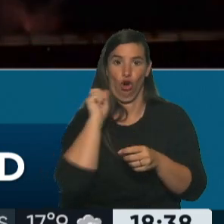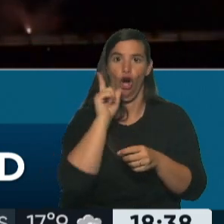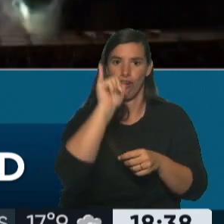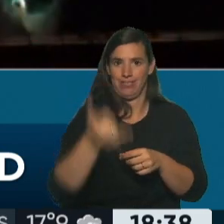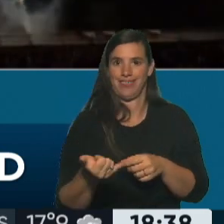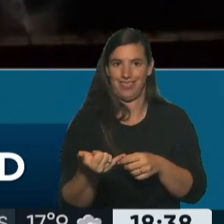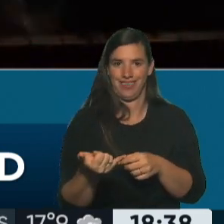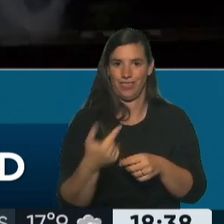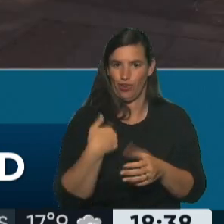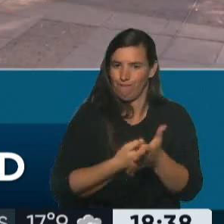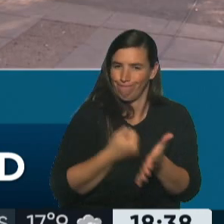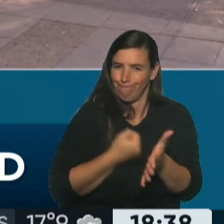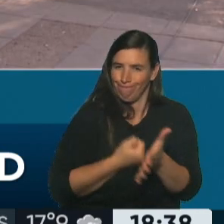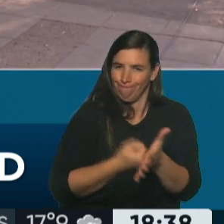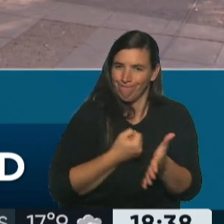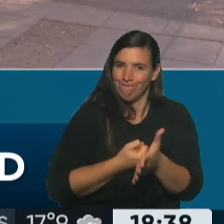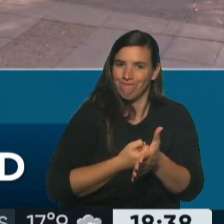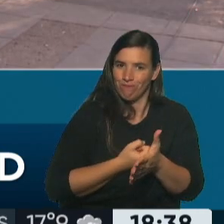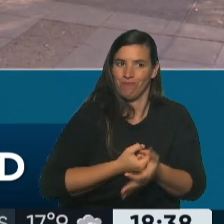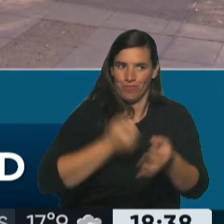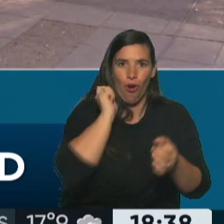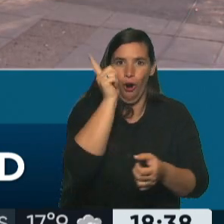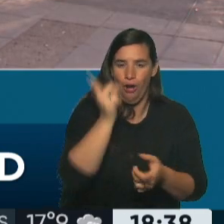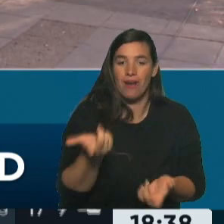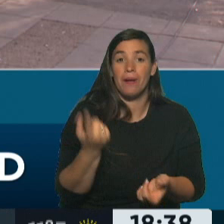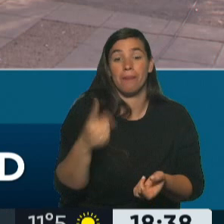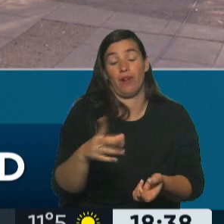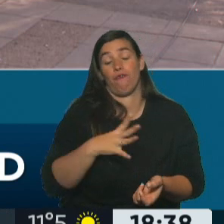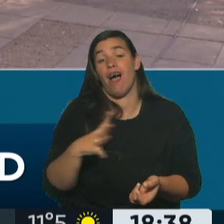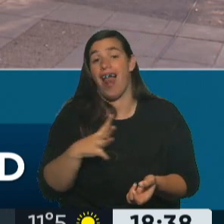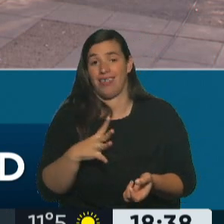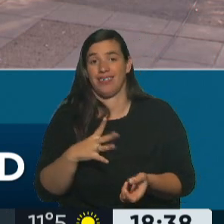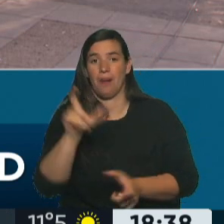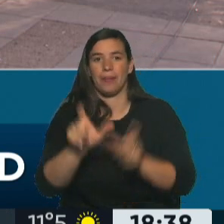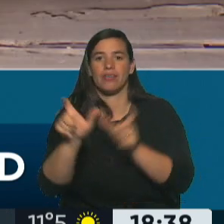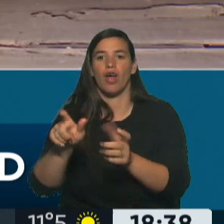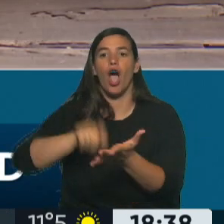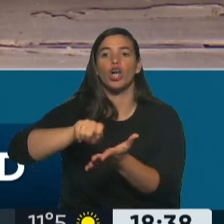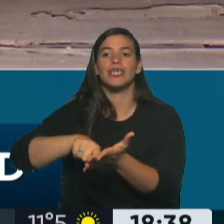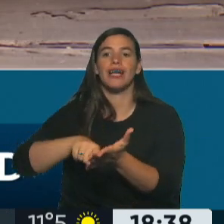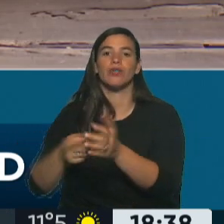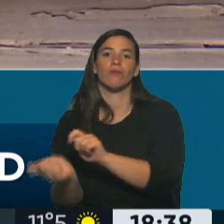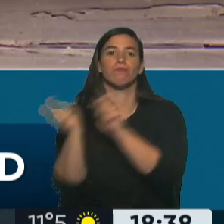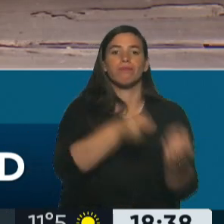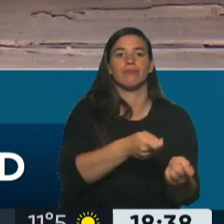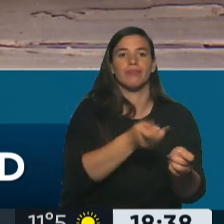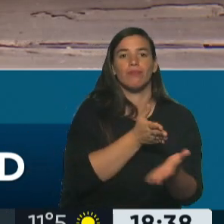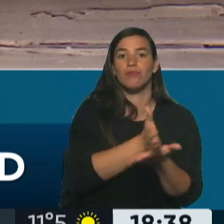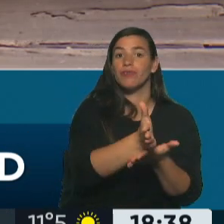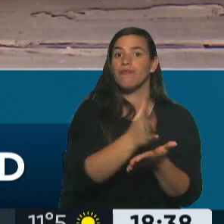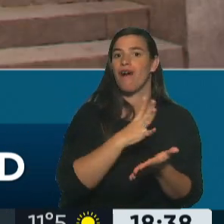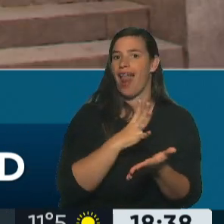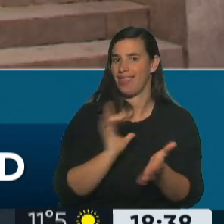discapacidad que no ha sido pasada lo que nosotros entendemos como planta transitoria. Así que mucho por mejorar, sobre todo